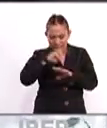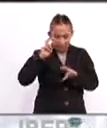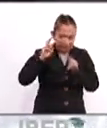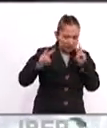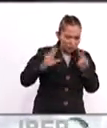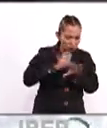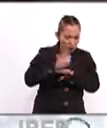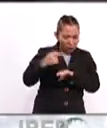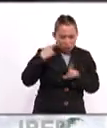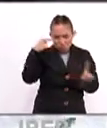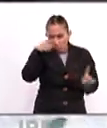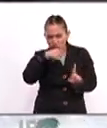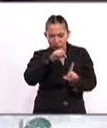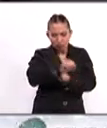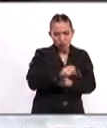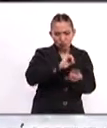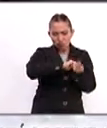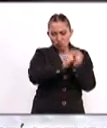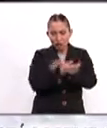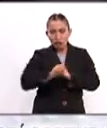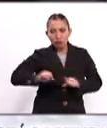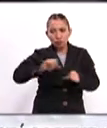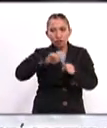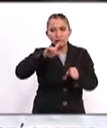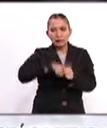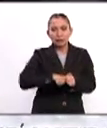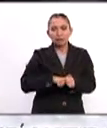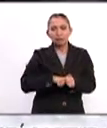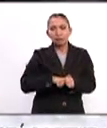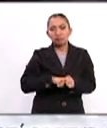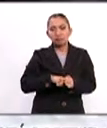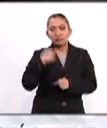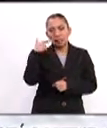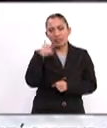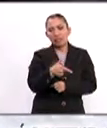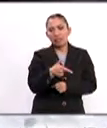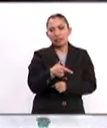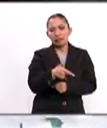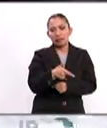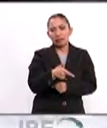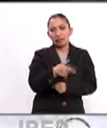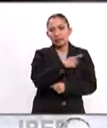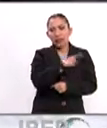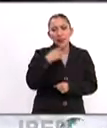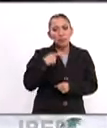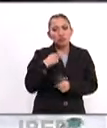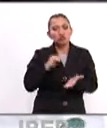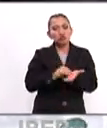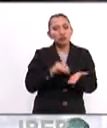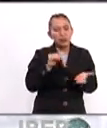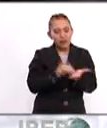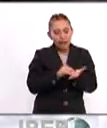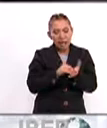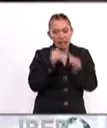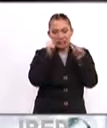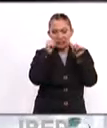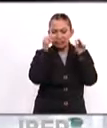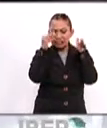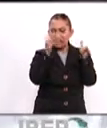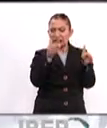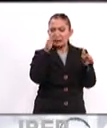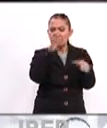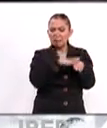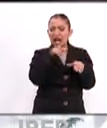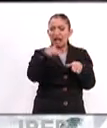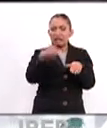mirar cuál es nuestra misión de transformar la sociedad y nos dimos cuenta que tenemos que todavía focalizar mucho